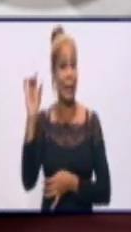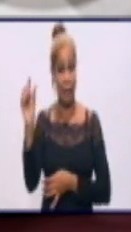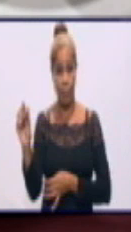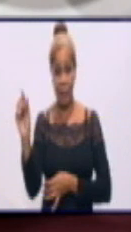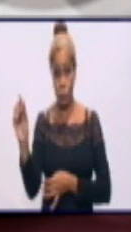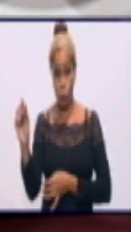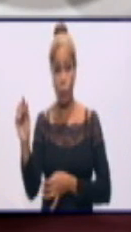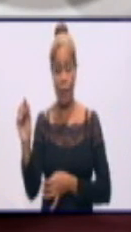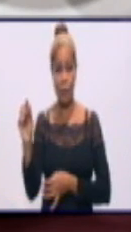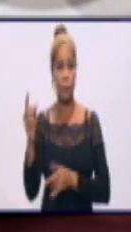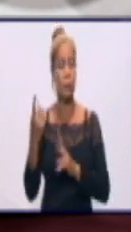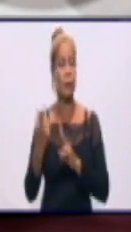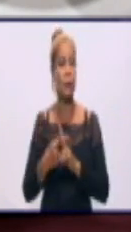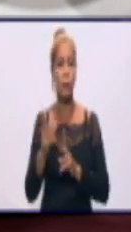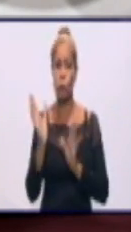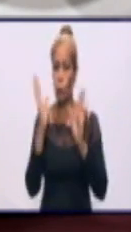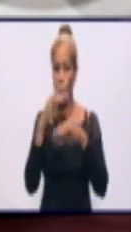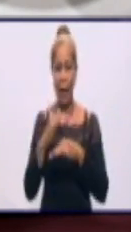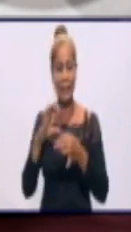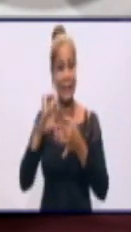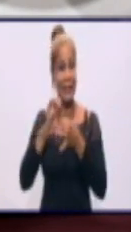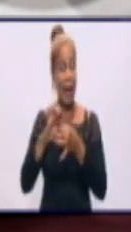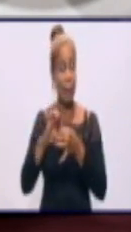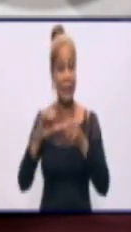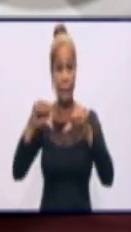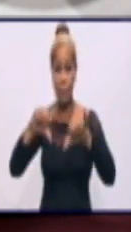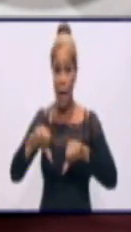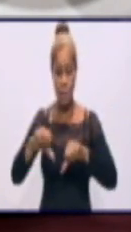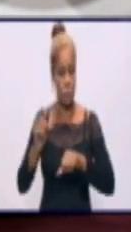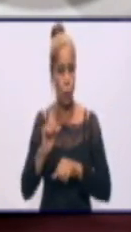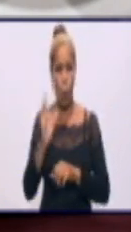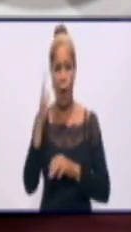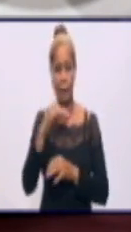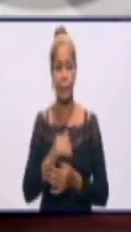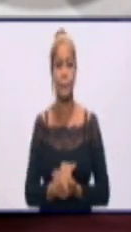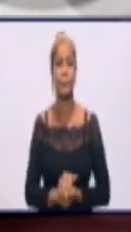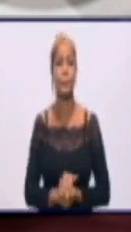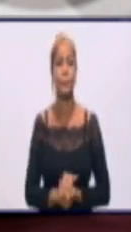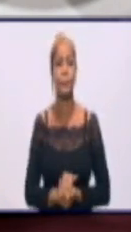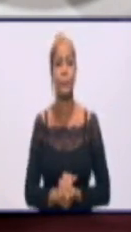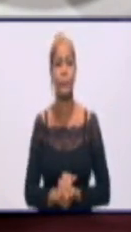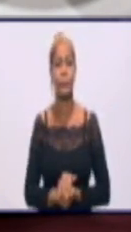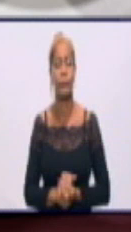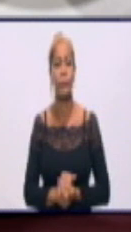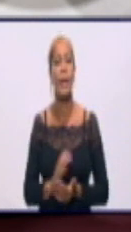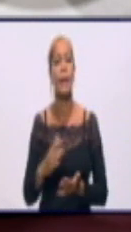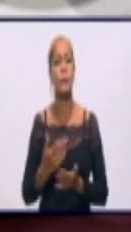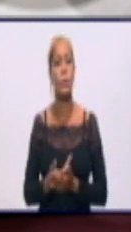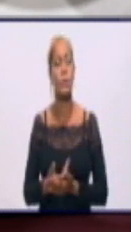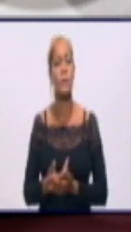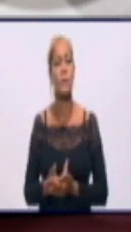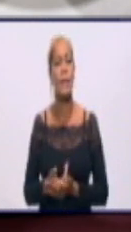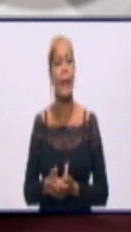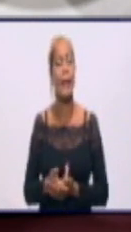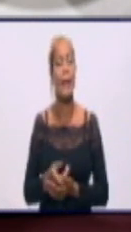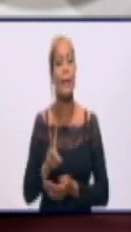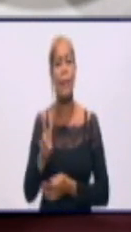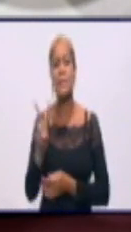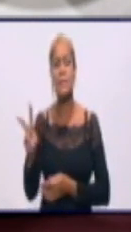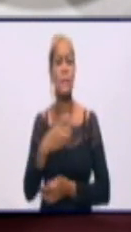Y no se reportan críticos ni graves en las últimas 24 horas. Se reportó en la pesquisa.